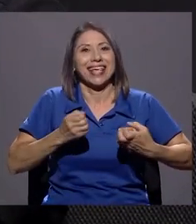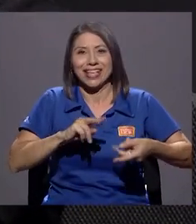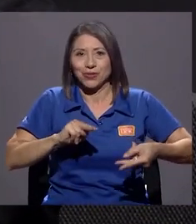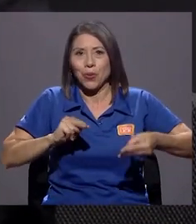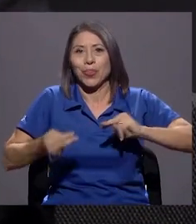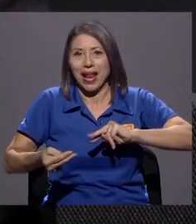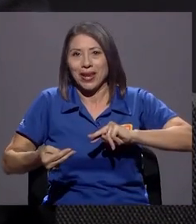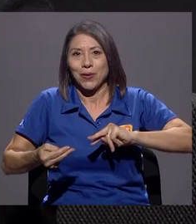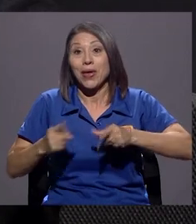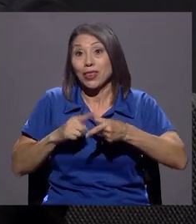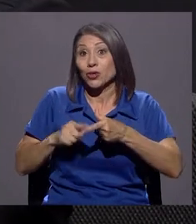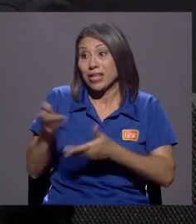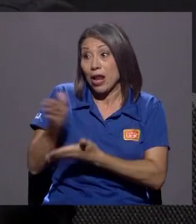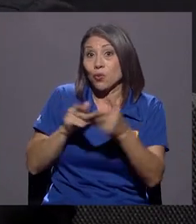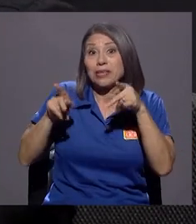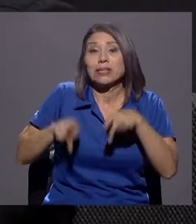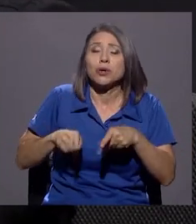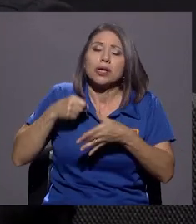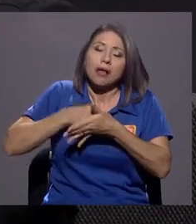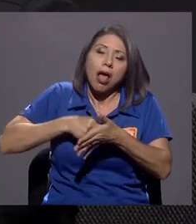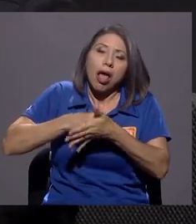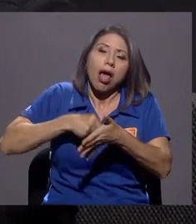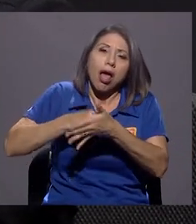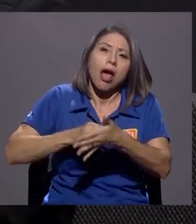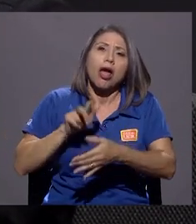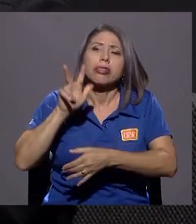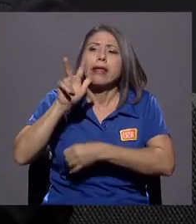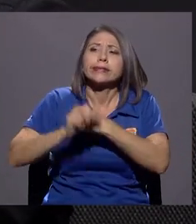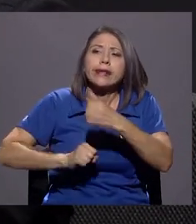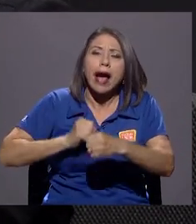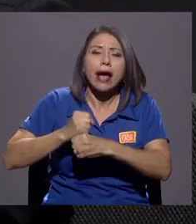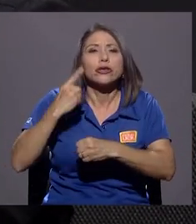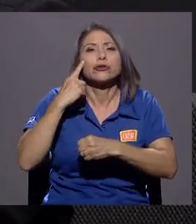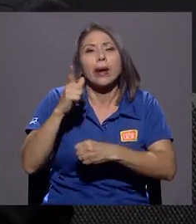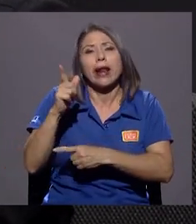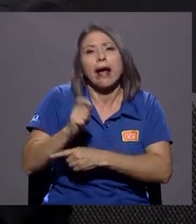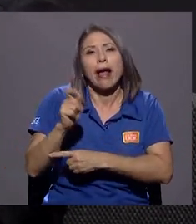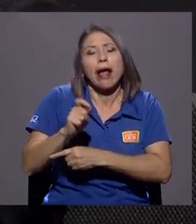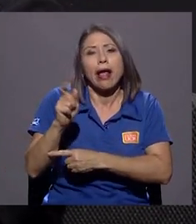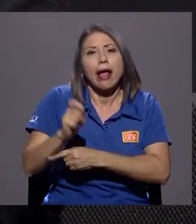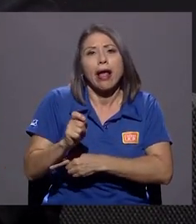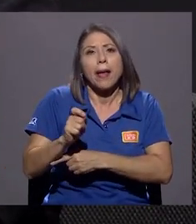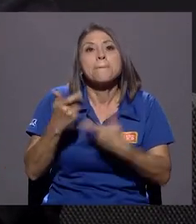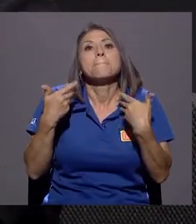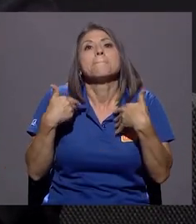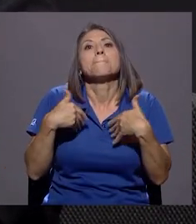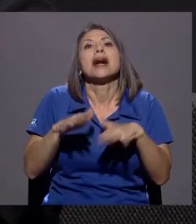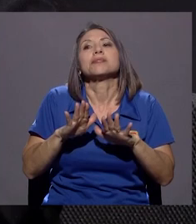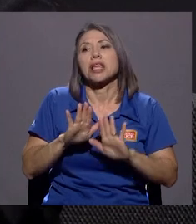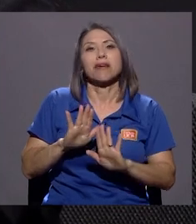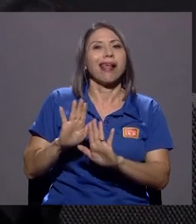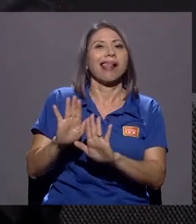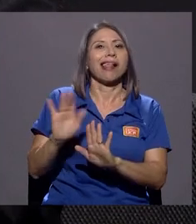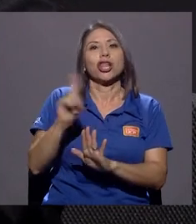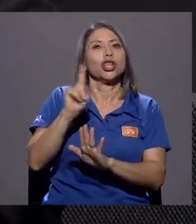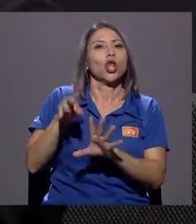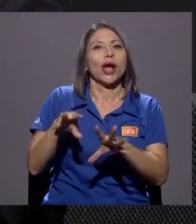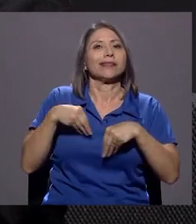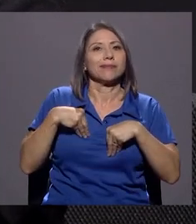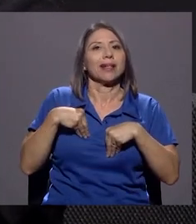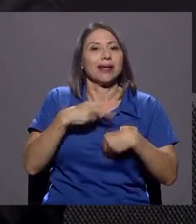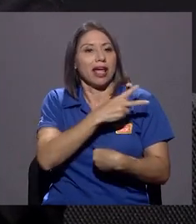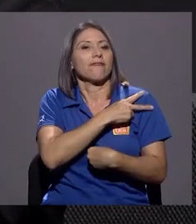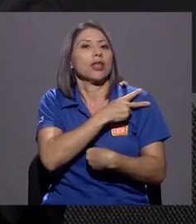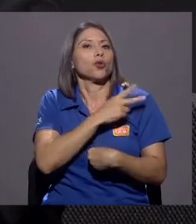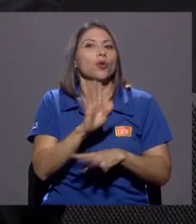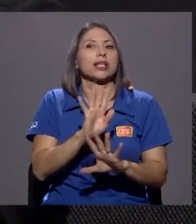lidian por dos, tres años para una jubilación por mejor servicio en la corte, reciben más bien un rechazo a parte de sus defaturas por